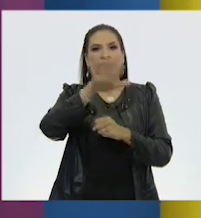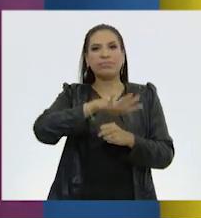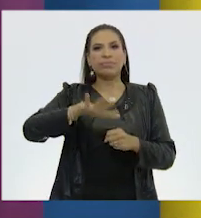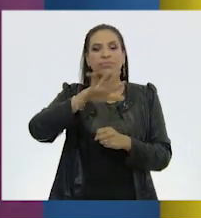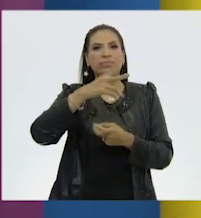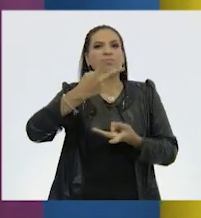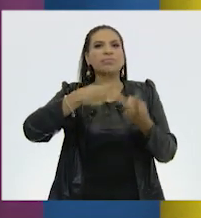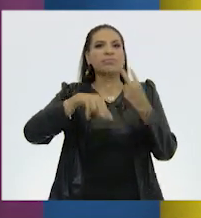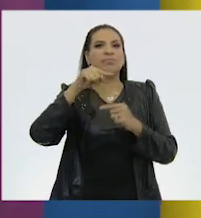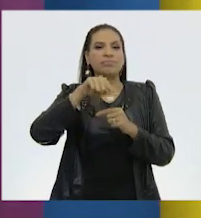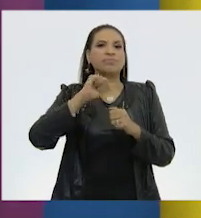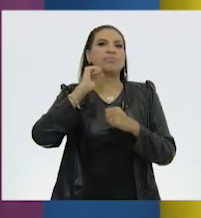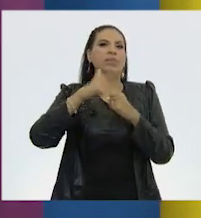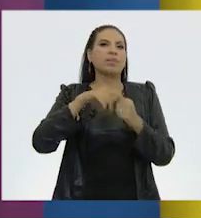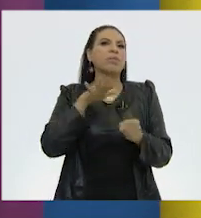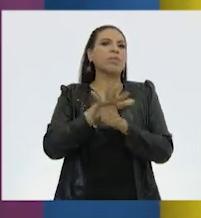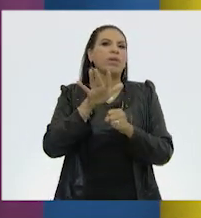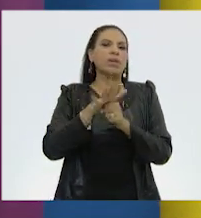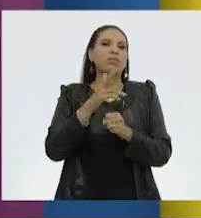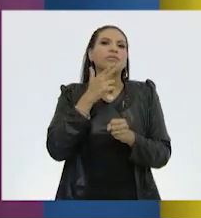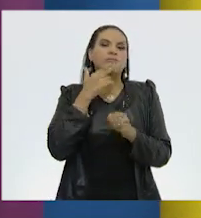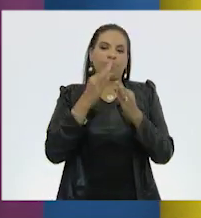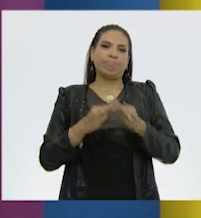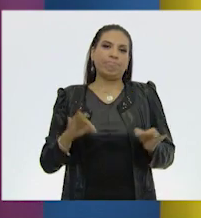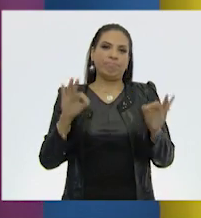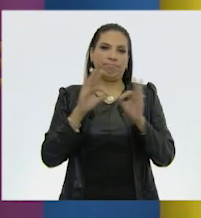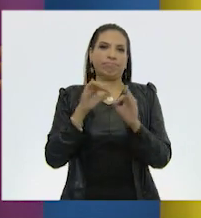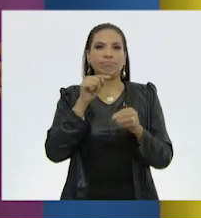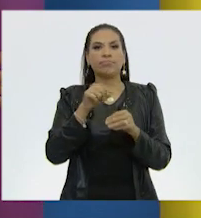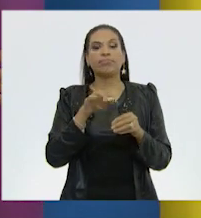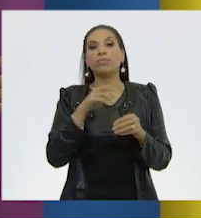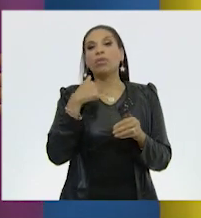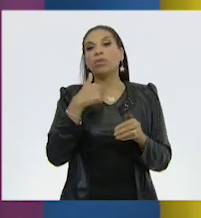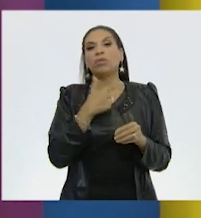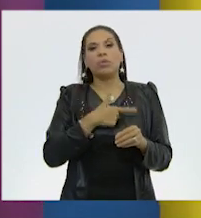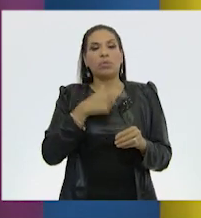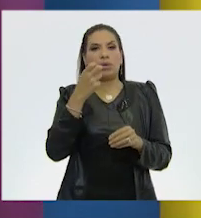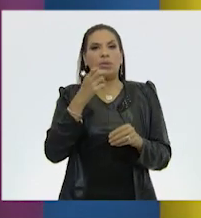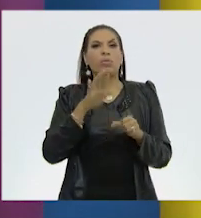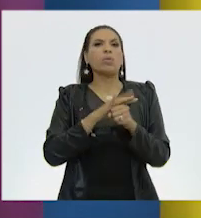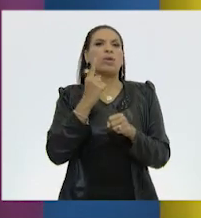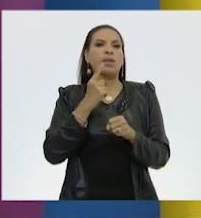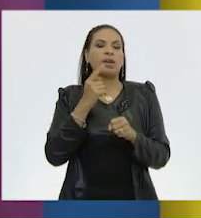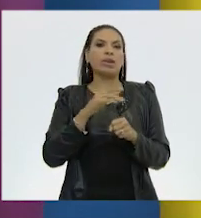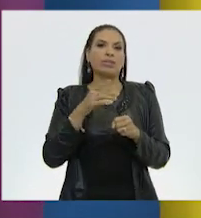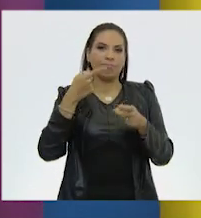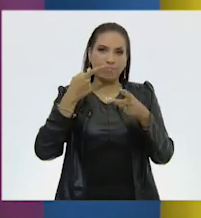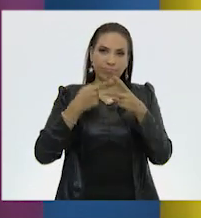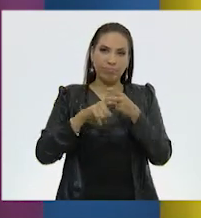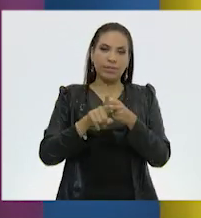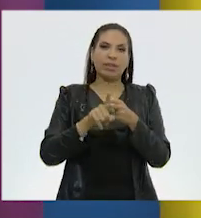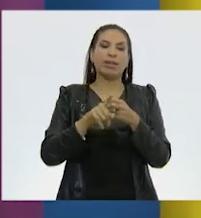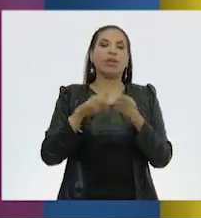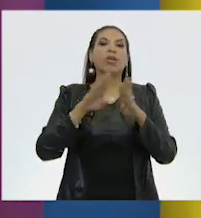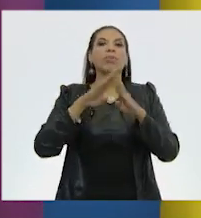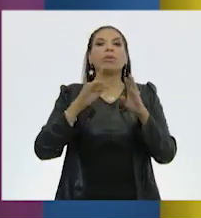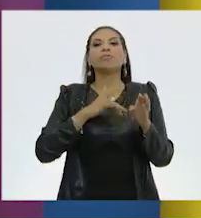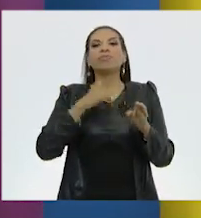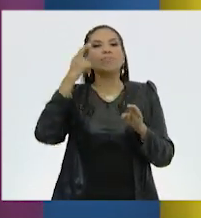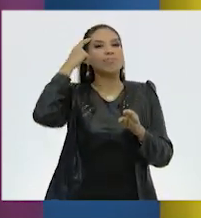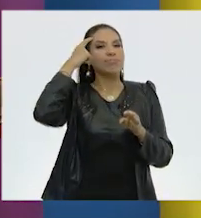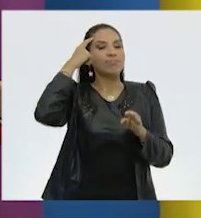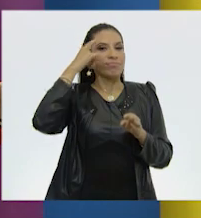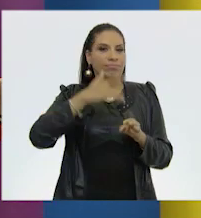vuelto algo común y prioritario, ¿no? Eso me da gusto porque quiere decir que comienza un despertar de